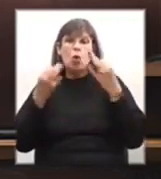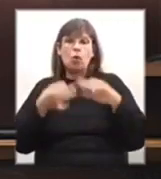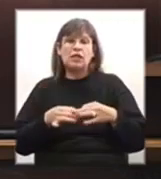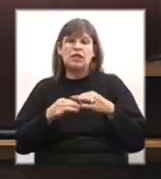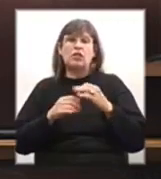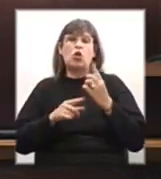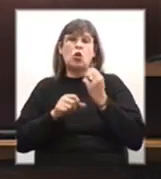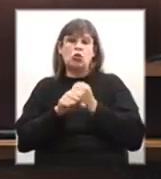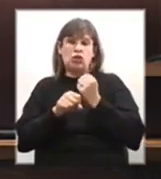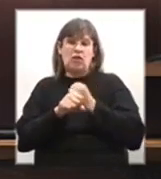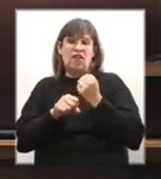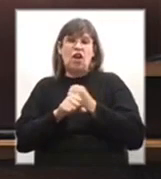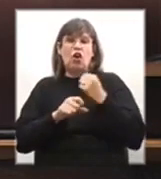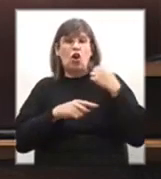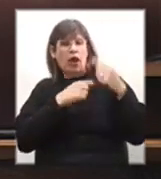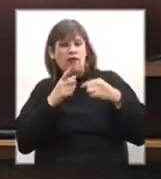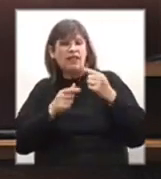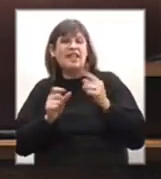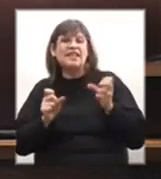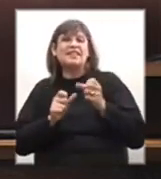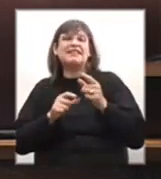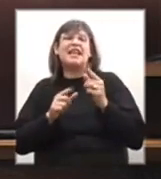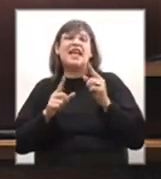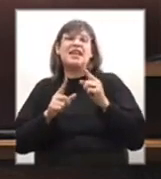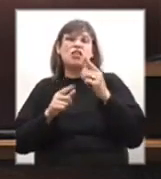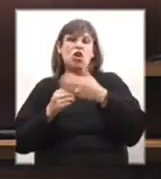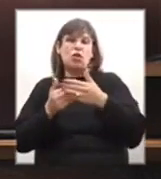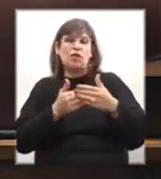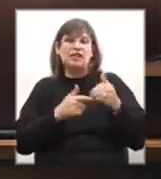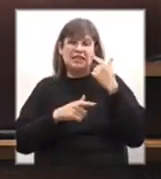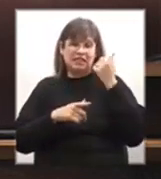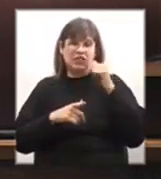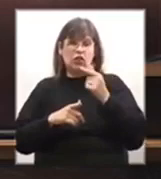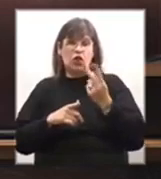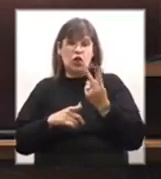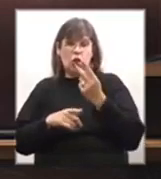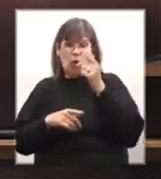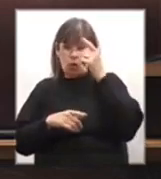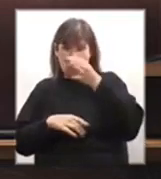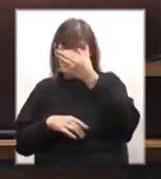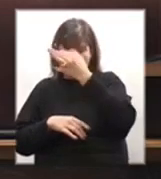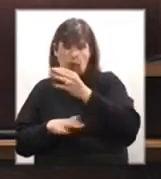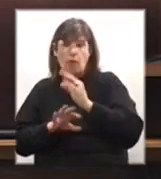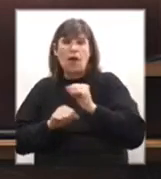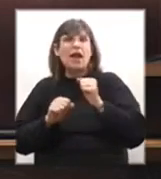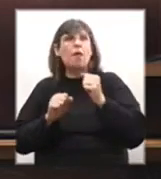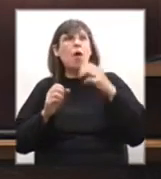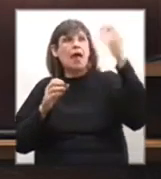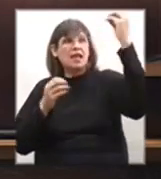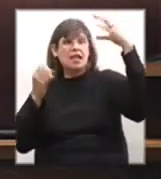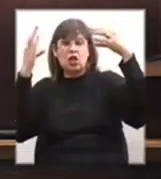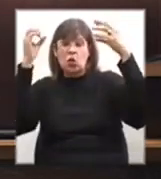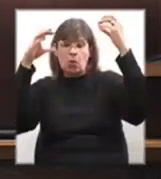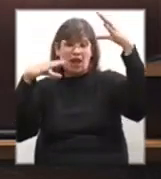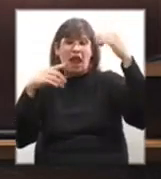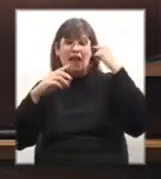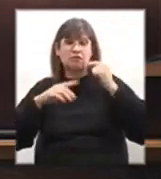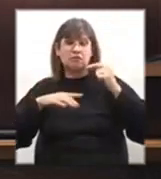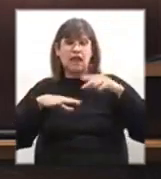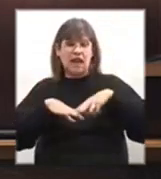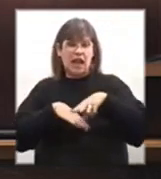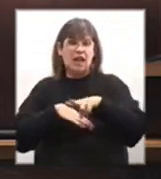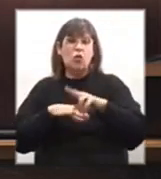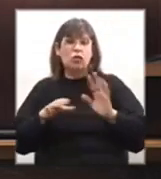un trabajo que vienen haciendo vecinos de Colonia Valdense y de Nueva Albecia para poder iluminar el tramo de ruta que une